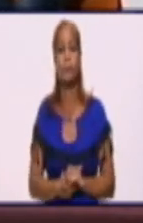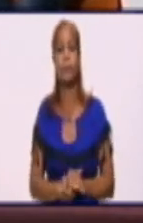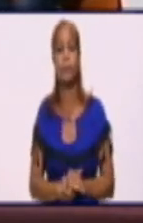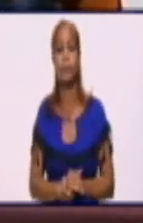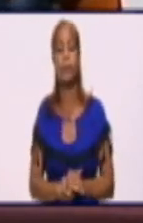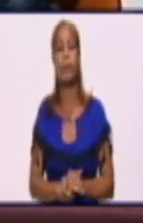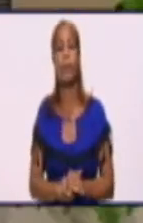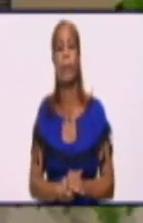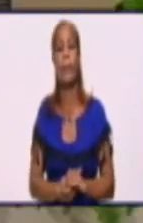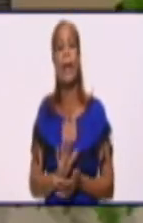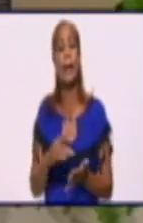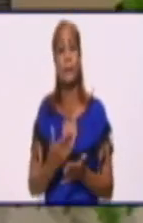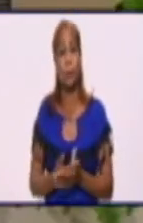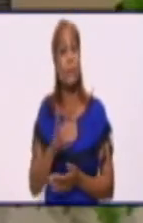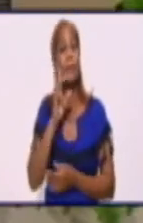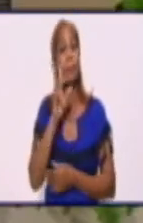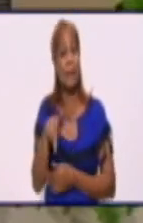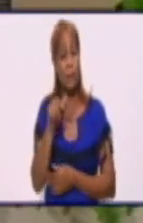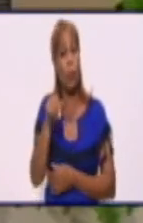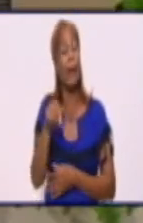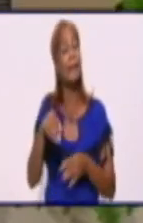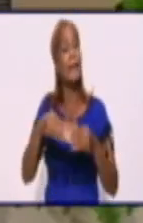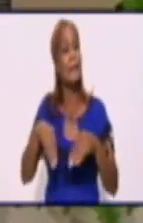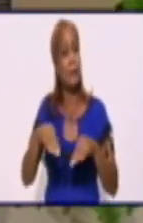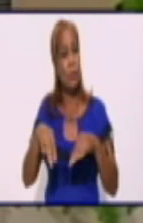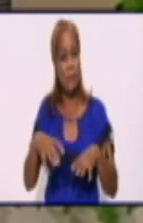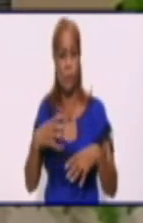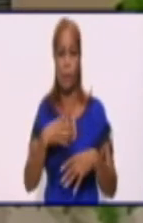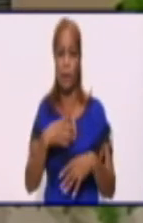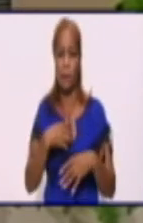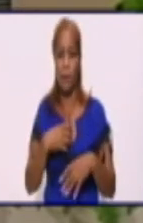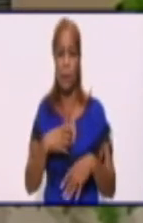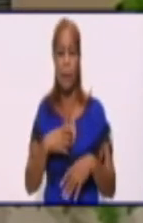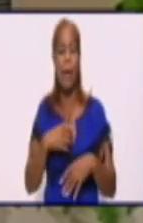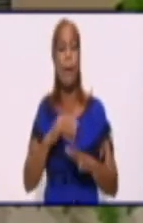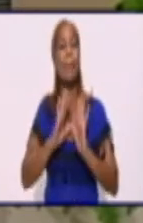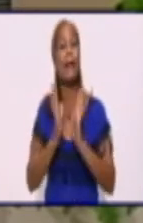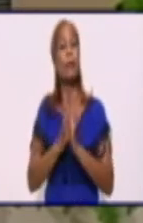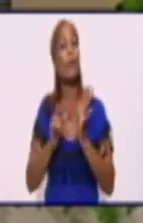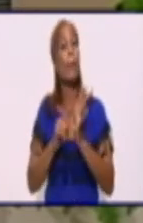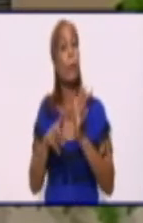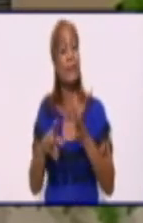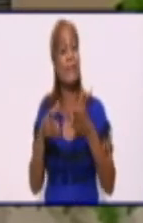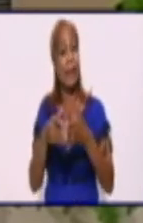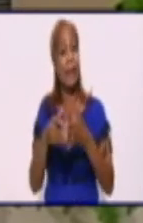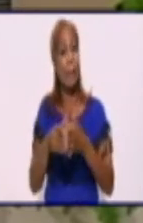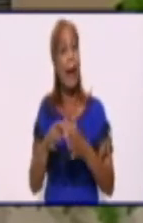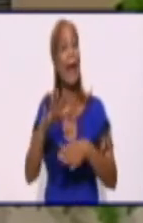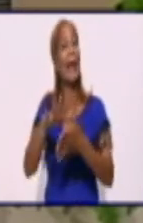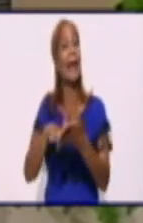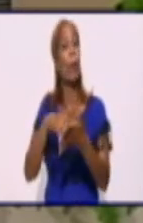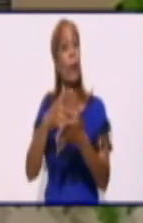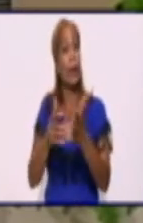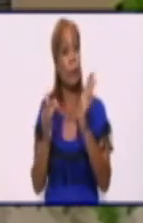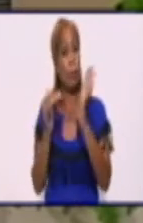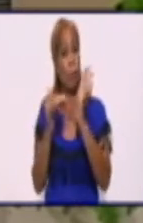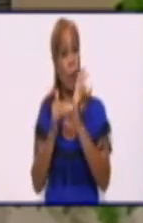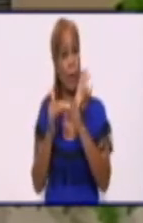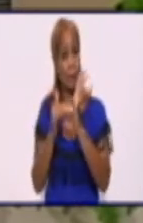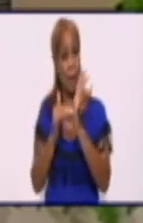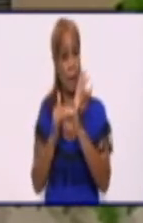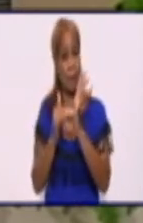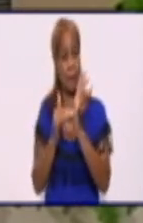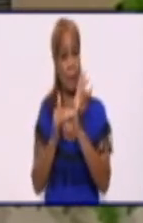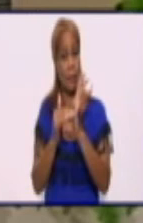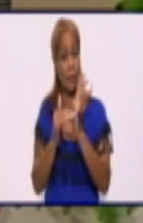Teniendo en cuenta esta panorámica solís que se prevé para el territorio granmense en el horario de la tarde, ni siquiera podemos hablar de la noche,